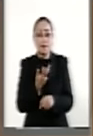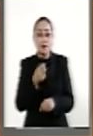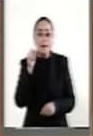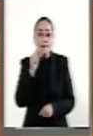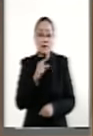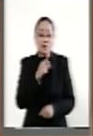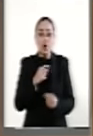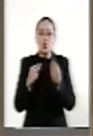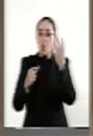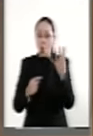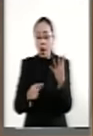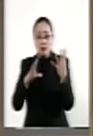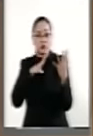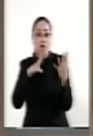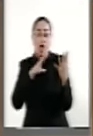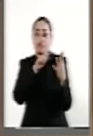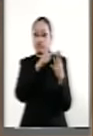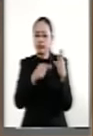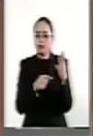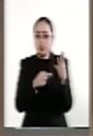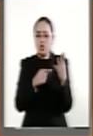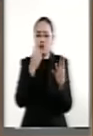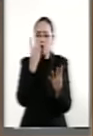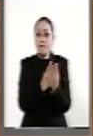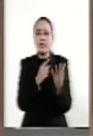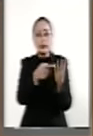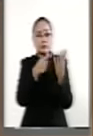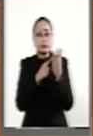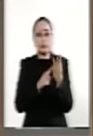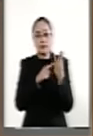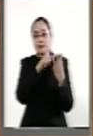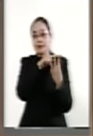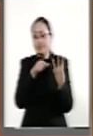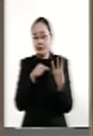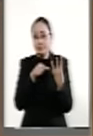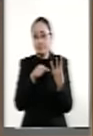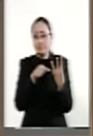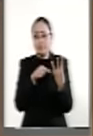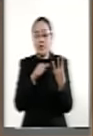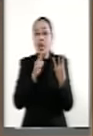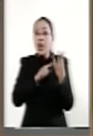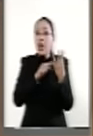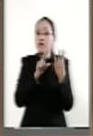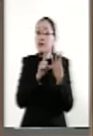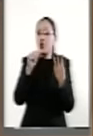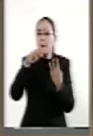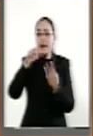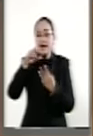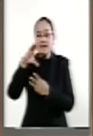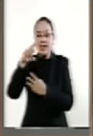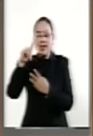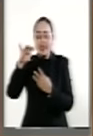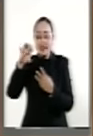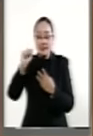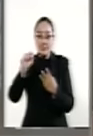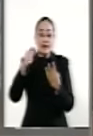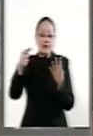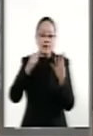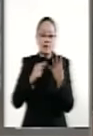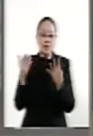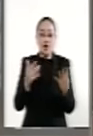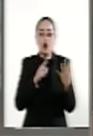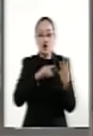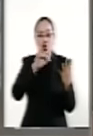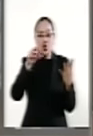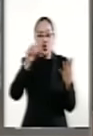cuatro que teníamos, ya nomás nos quedan tres. Se fue Mercedes y llegó José. Como